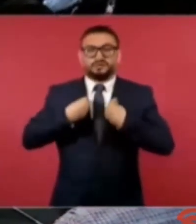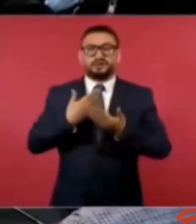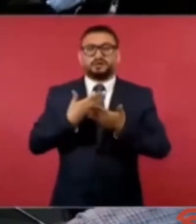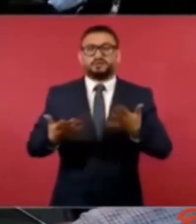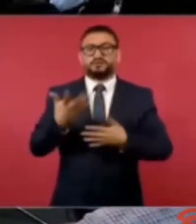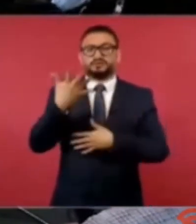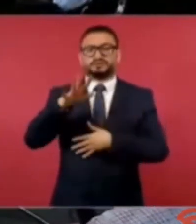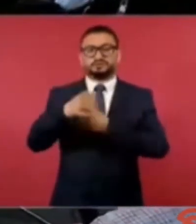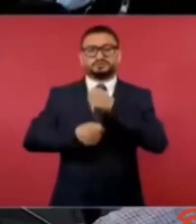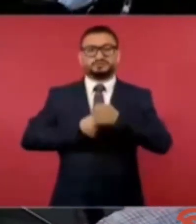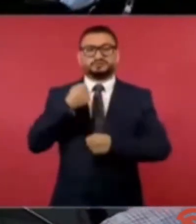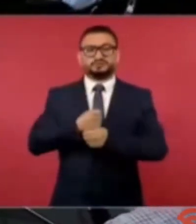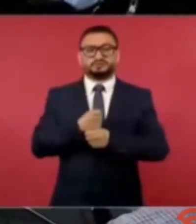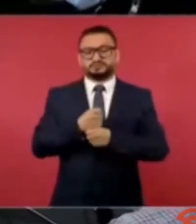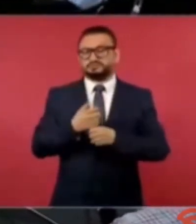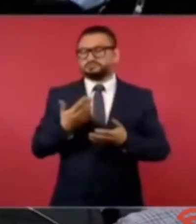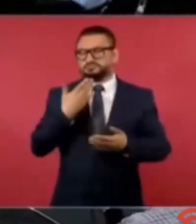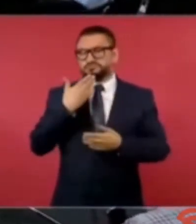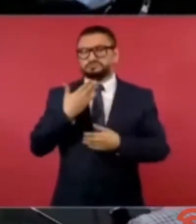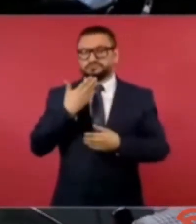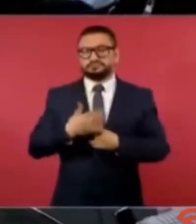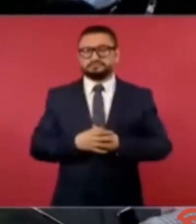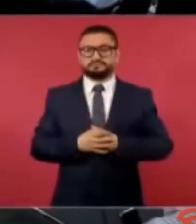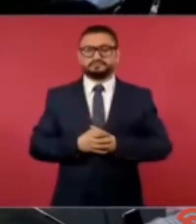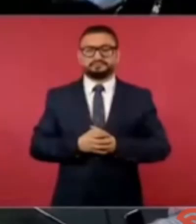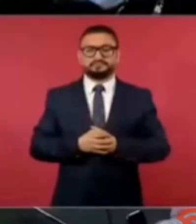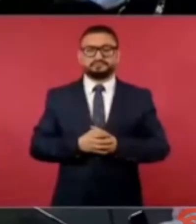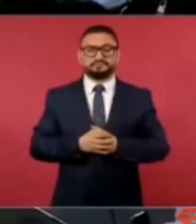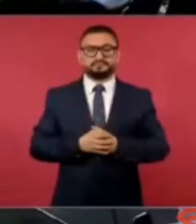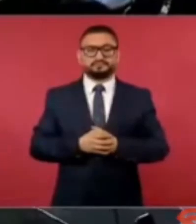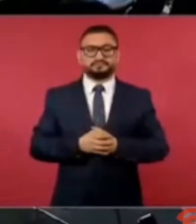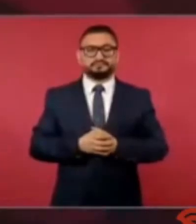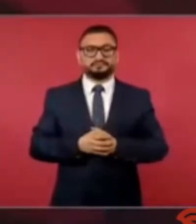ser 10 sí sí y